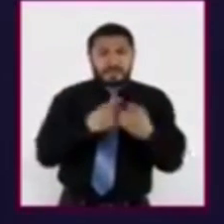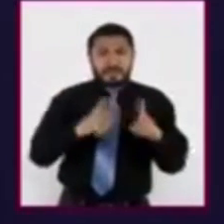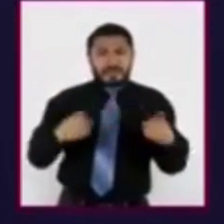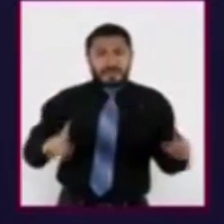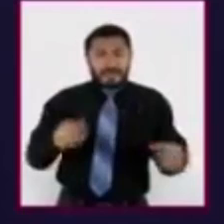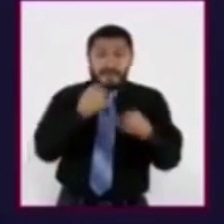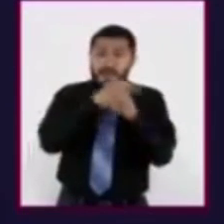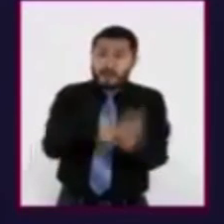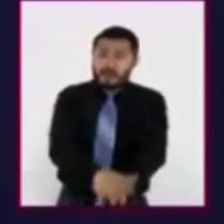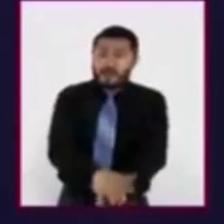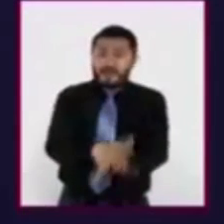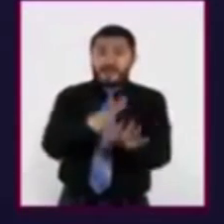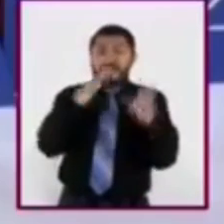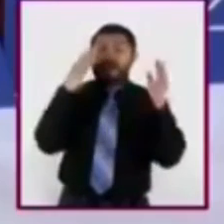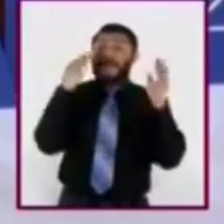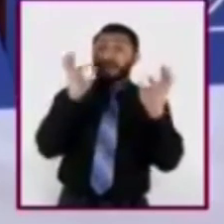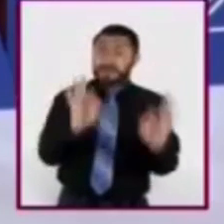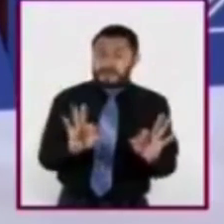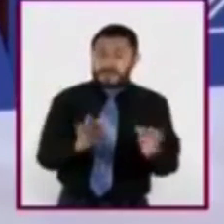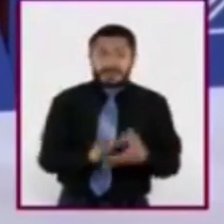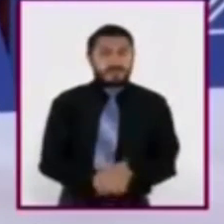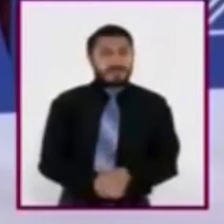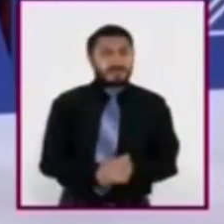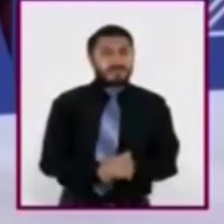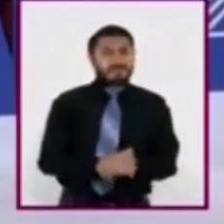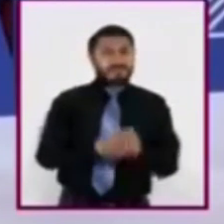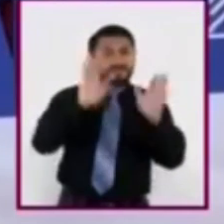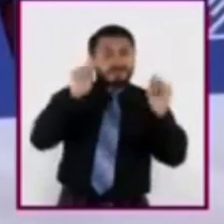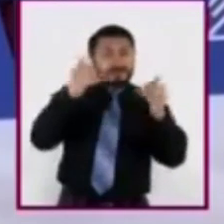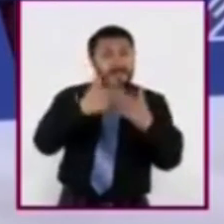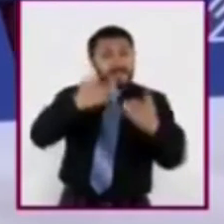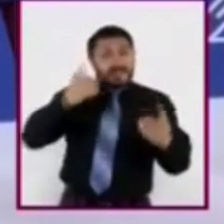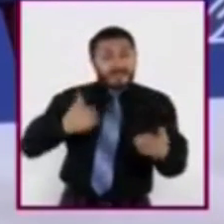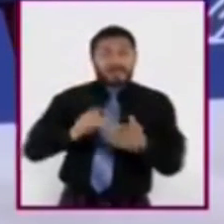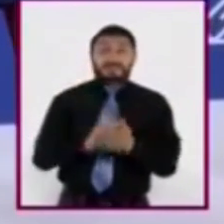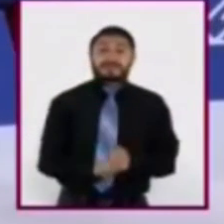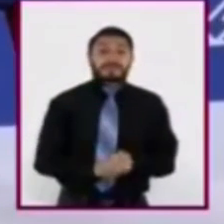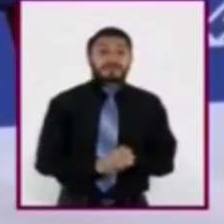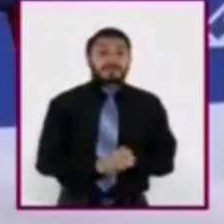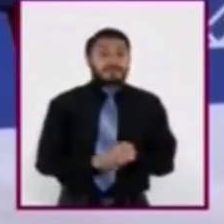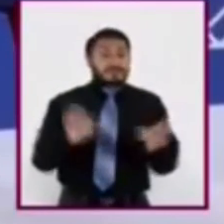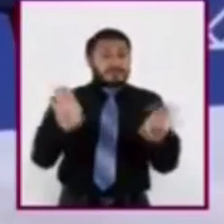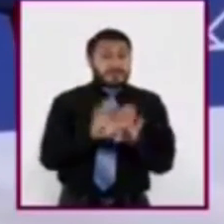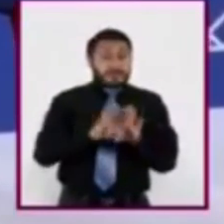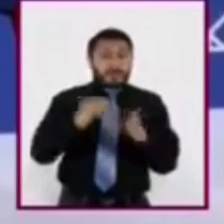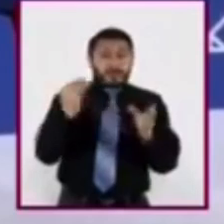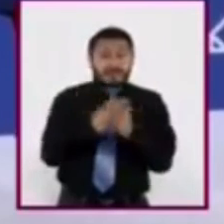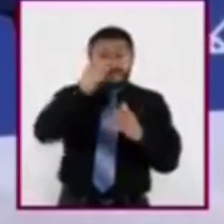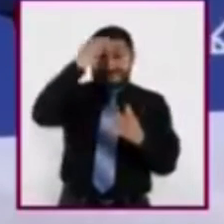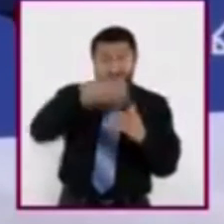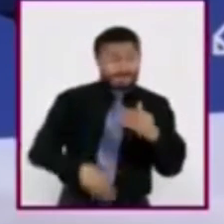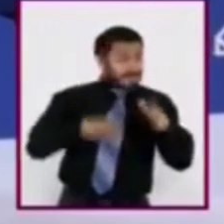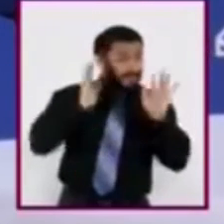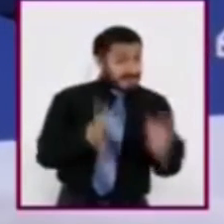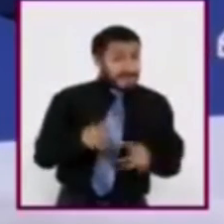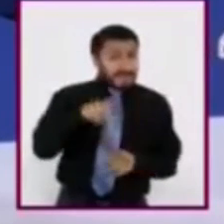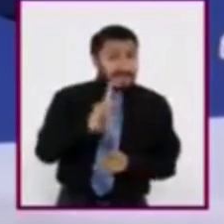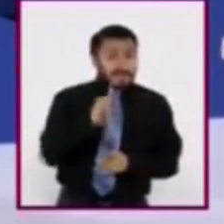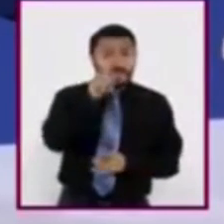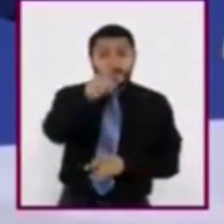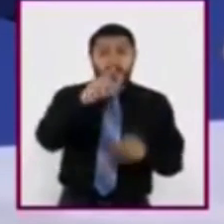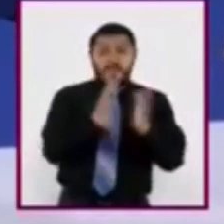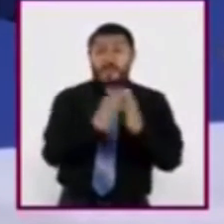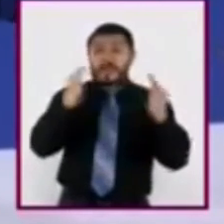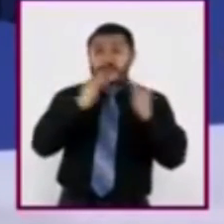que nos proporciona. Antes de despedirme y como cierre de la sesión, les pido que en casa elijan una